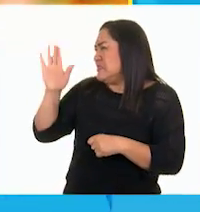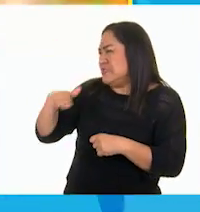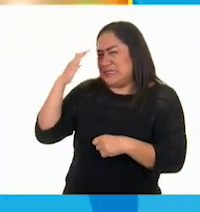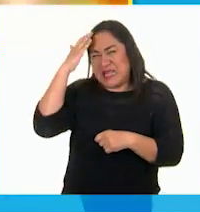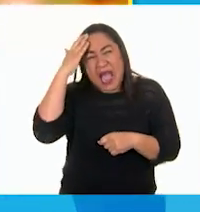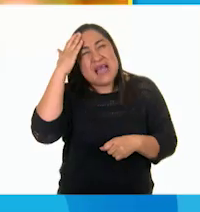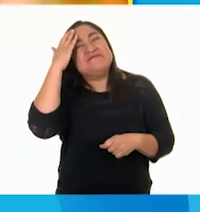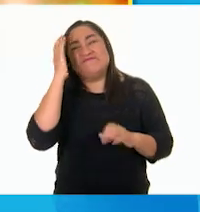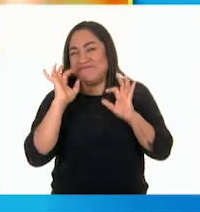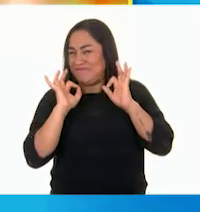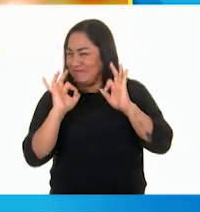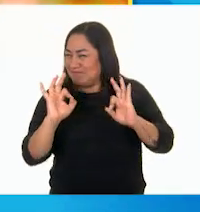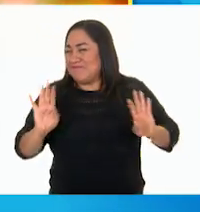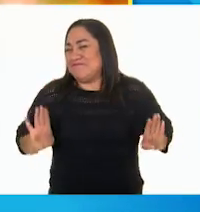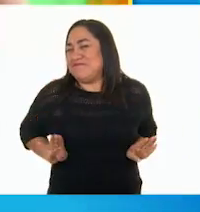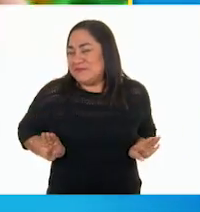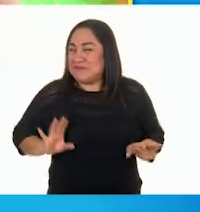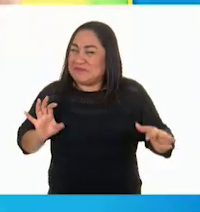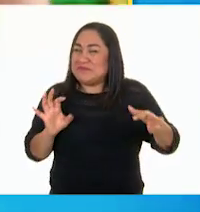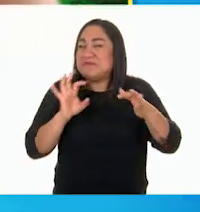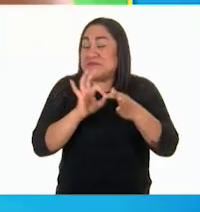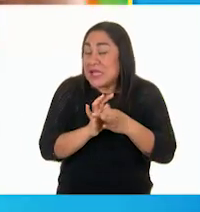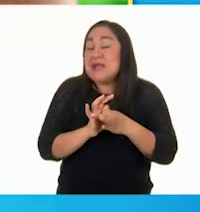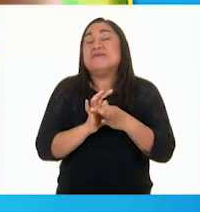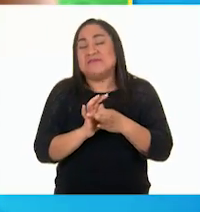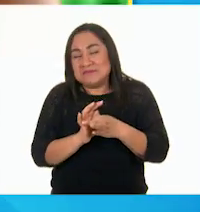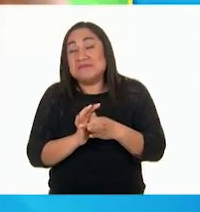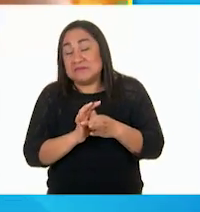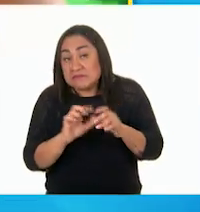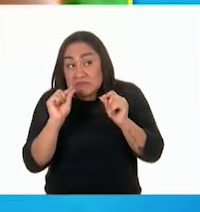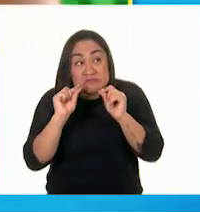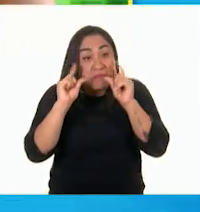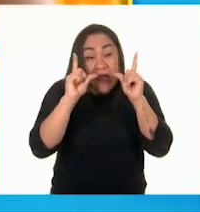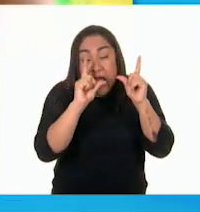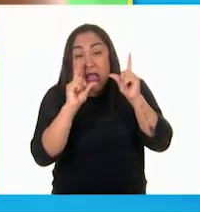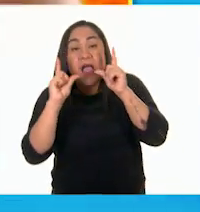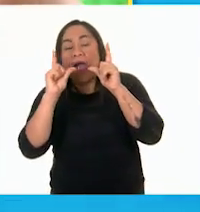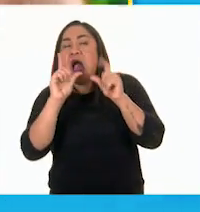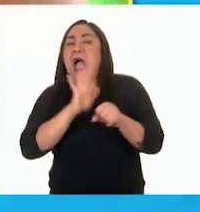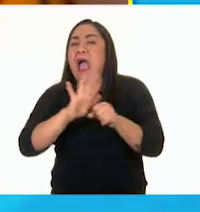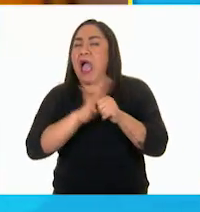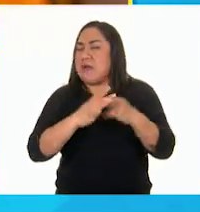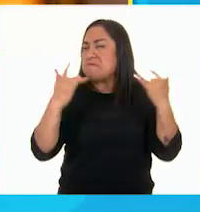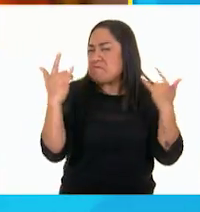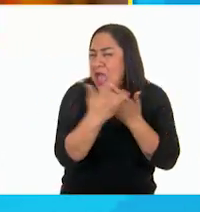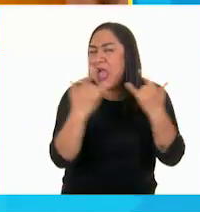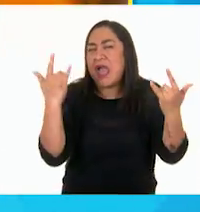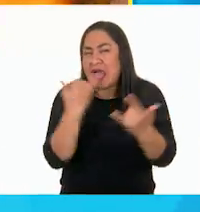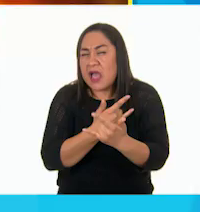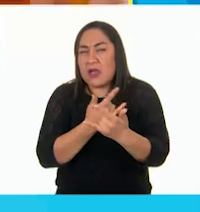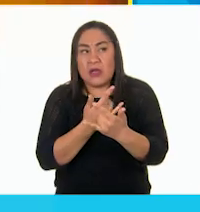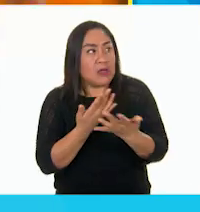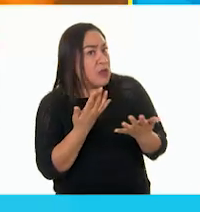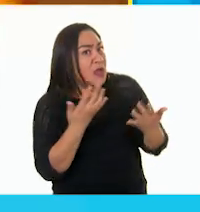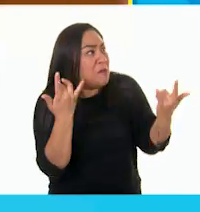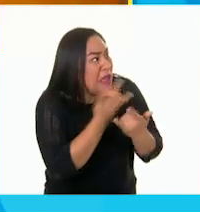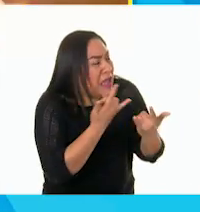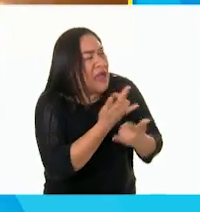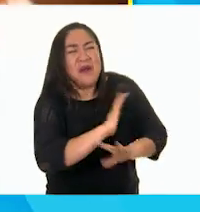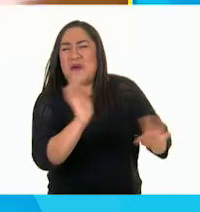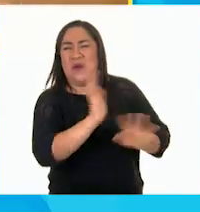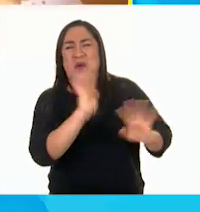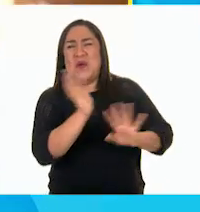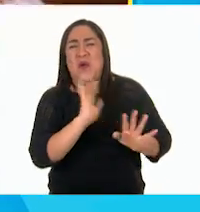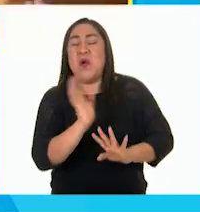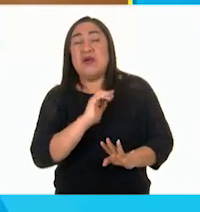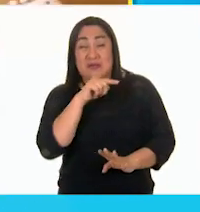conozco el perfecto estilo musical, pues que no se despierta con música de metal. ¿Metal? No, no, no, no, no,